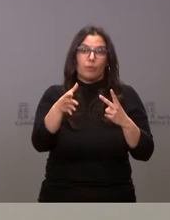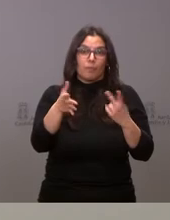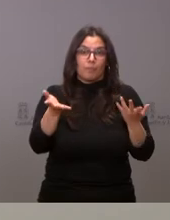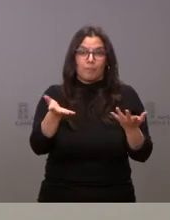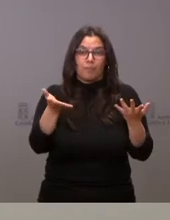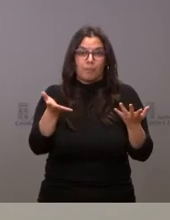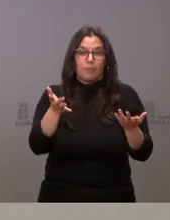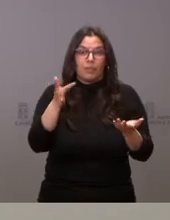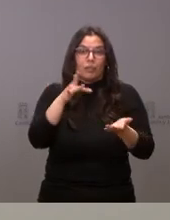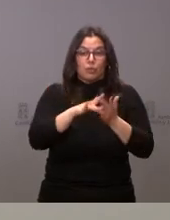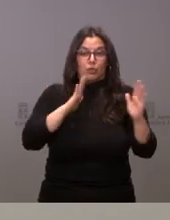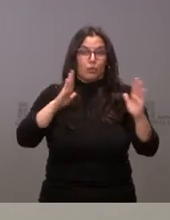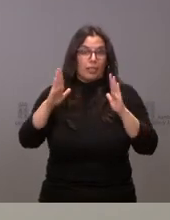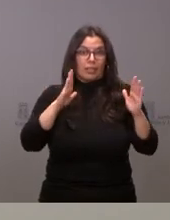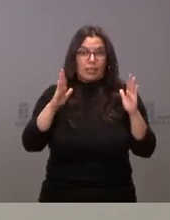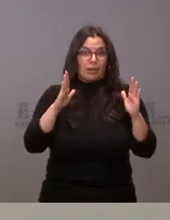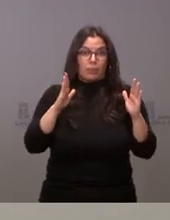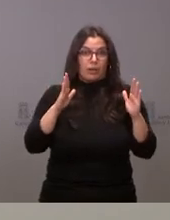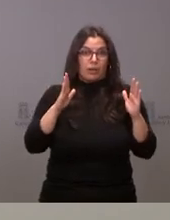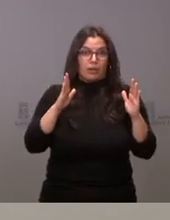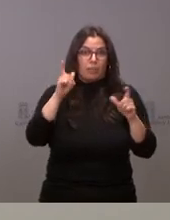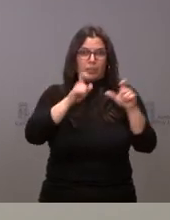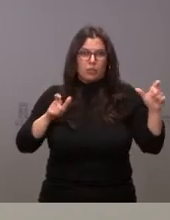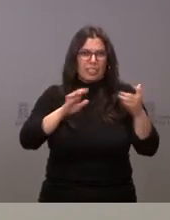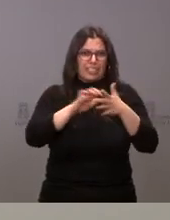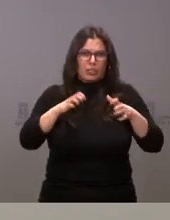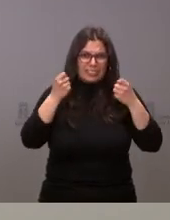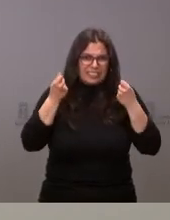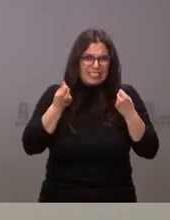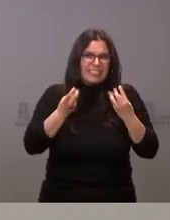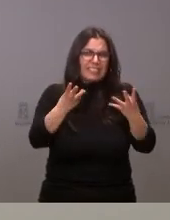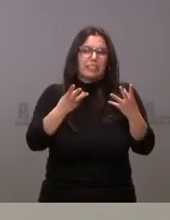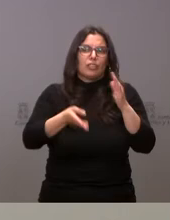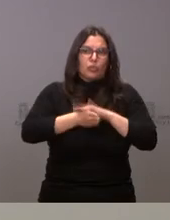hemos tenido una etapa durante muchas personas de Castilla y León afortunadamente han seguido